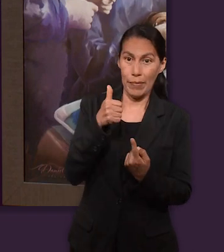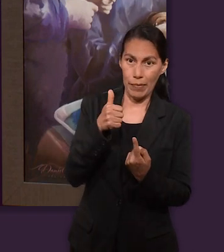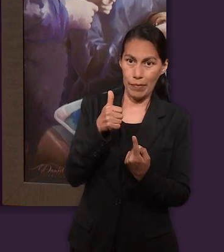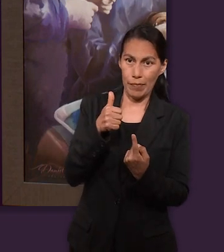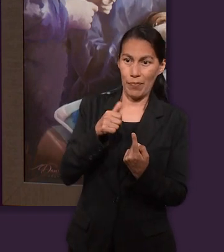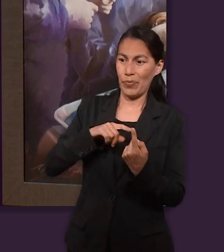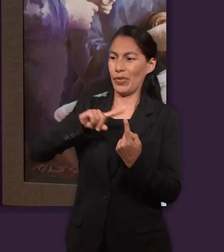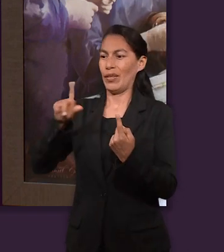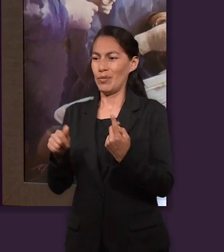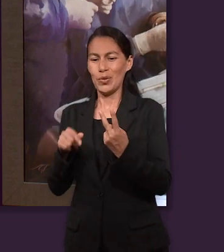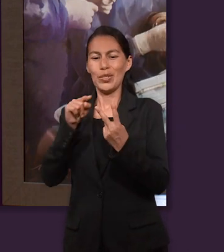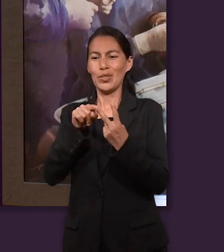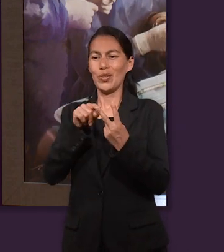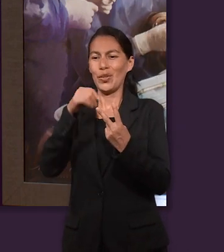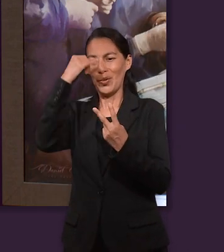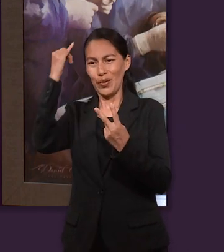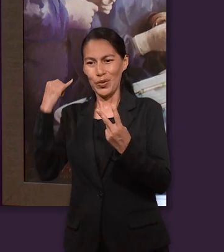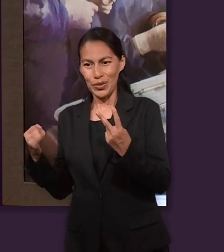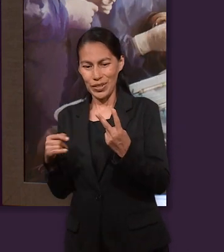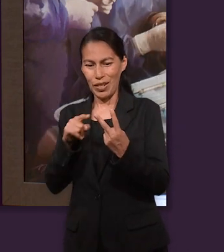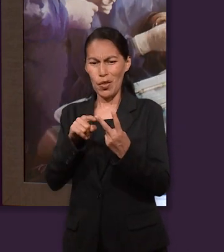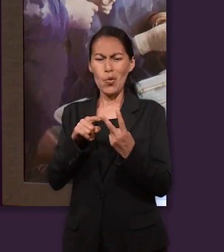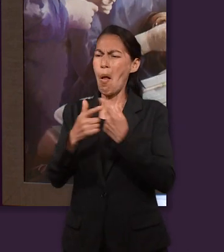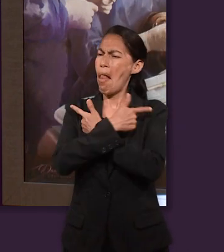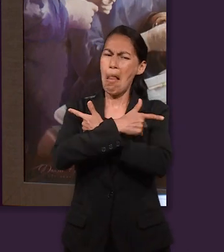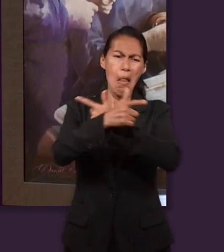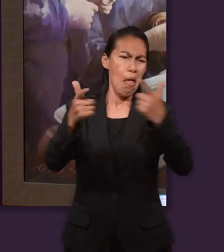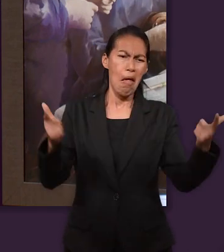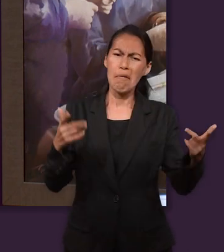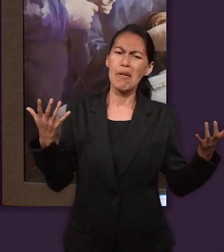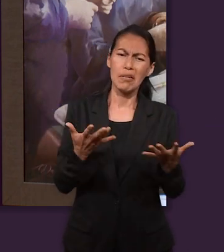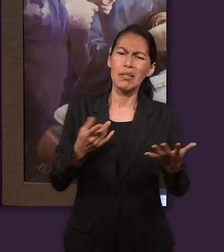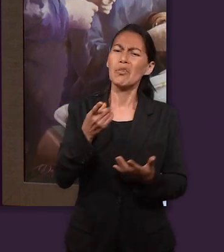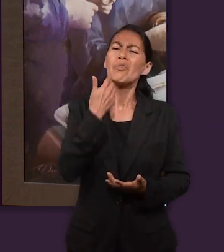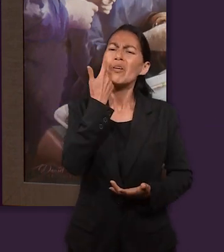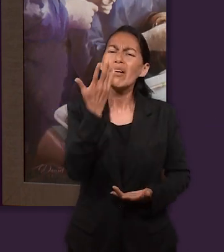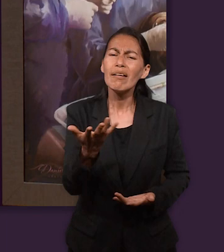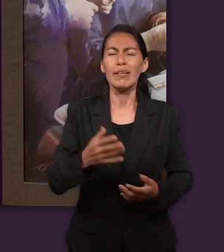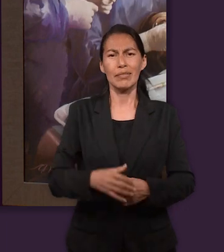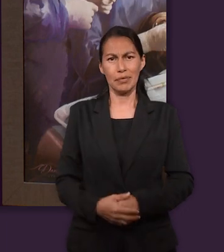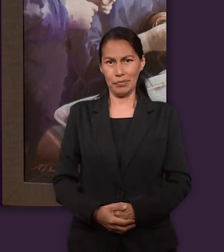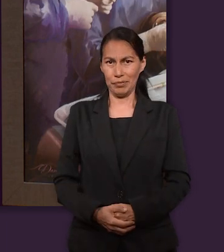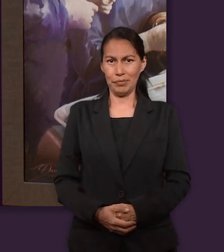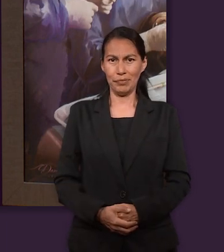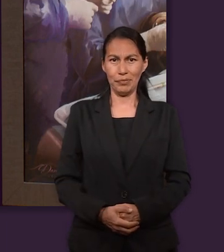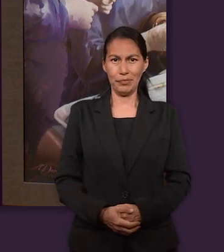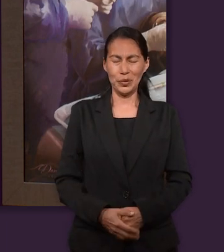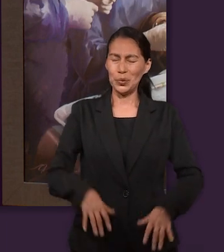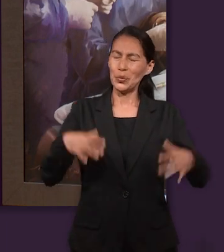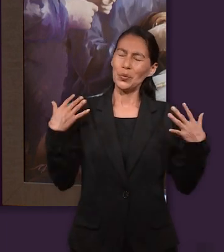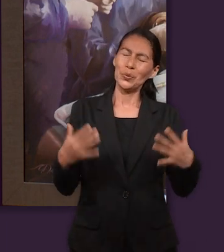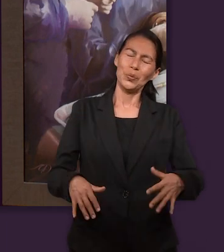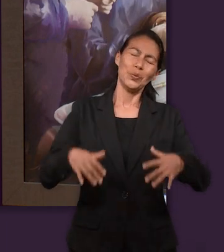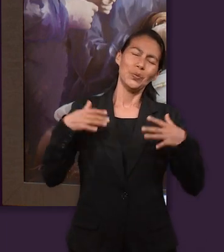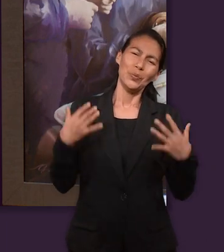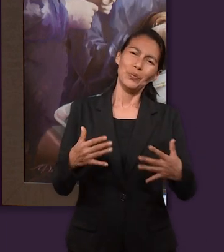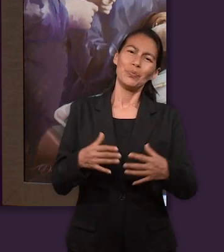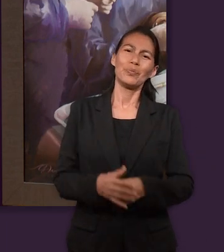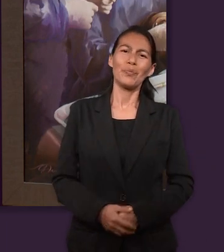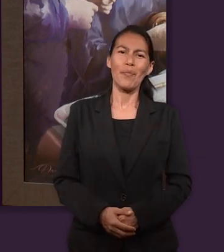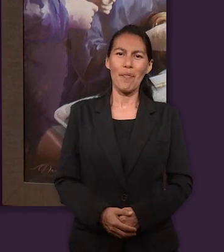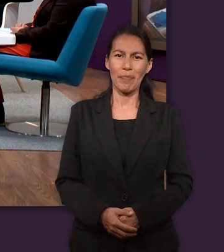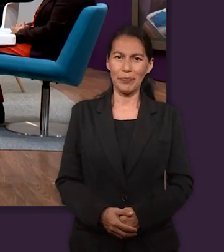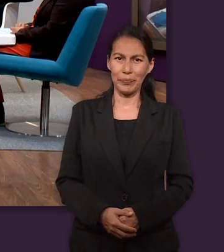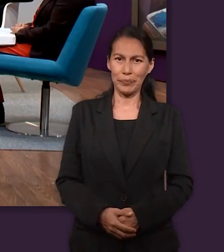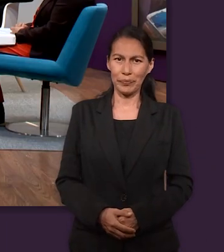Nadie después de ti, solo yo, es mayor. O sea, nadie. Tú puedes hacer con esa tierra lo que tú, cosa? Bien disponga. Eso